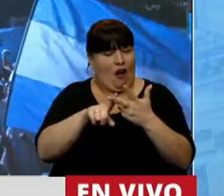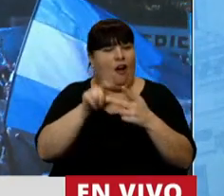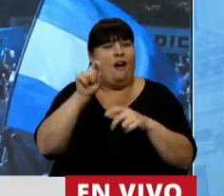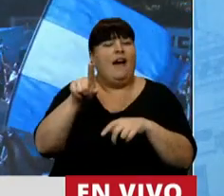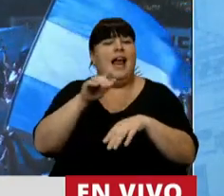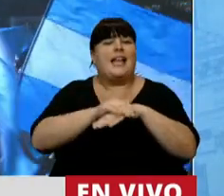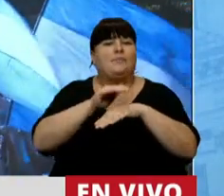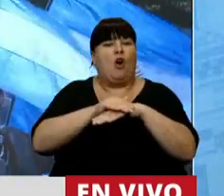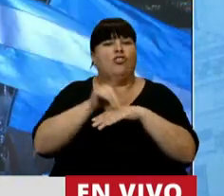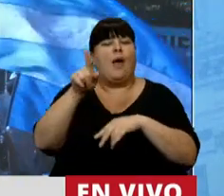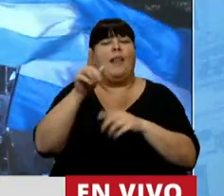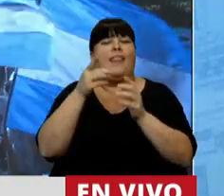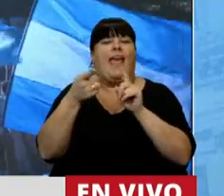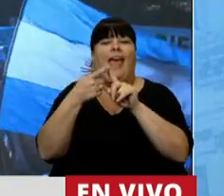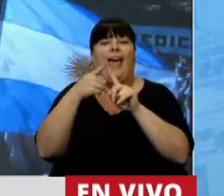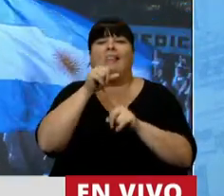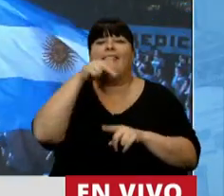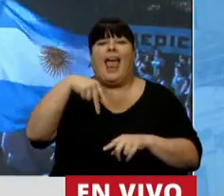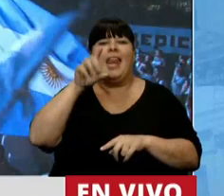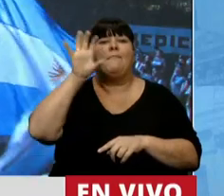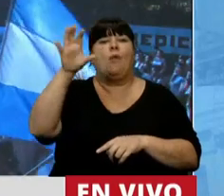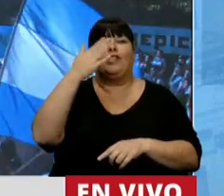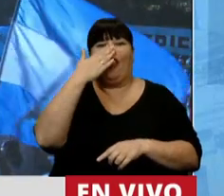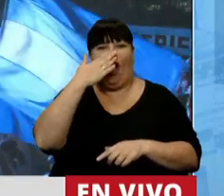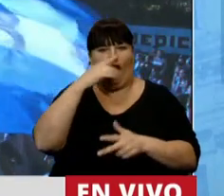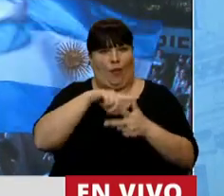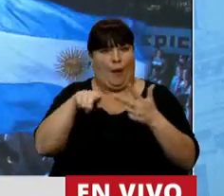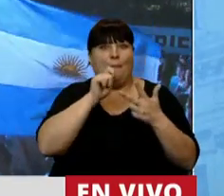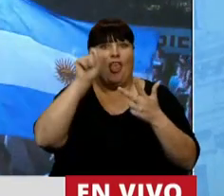corresponsal de TN que en la provincia de Córdoba.